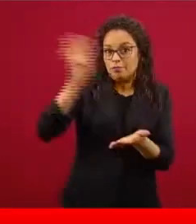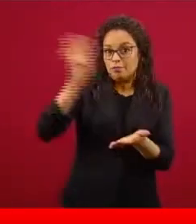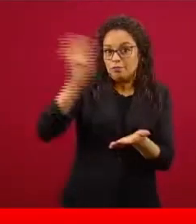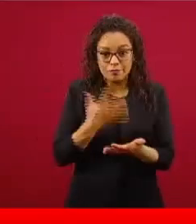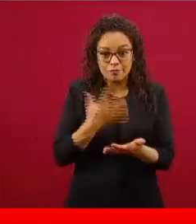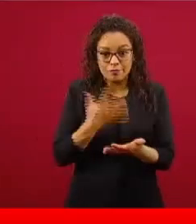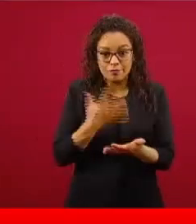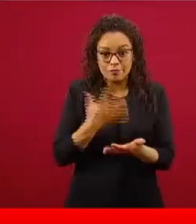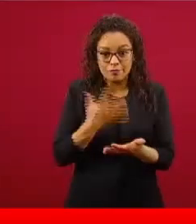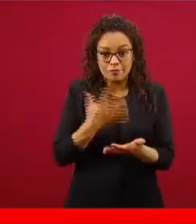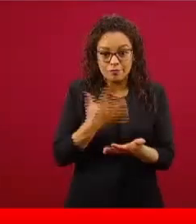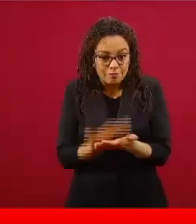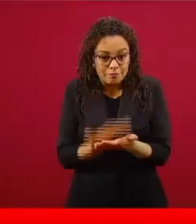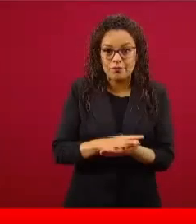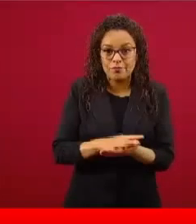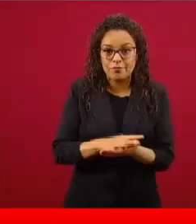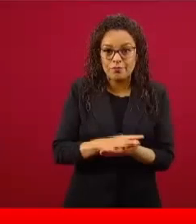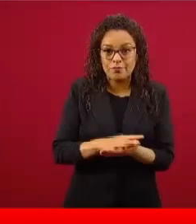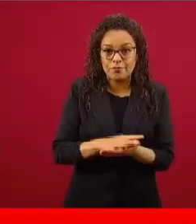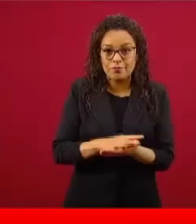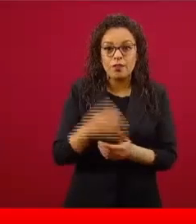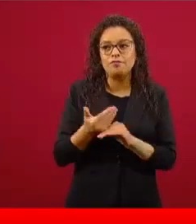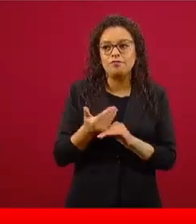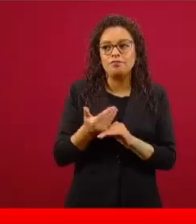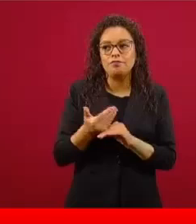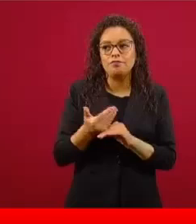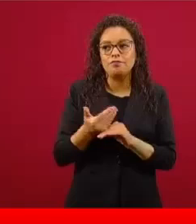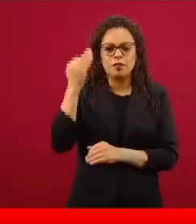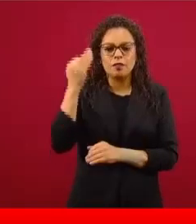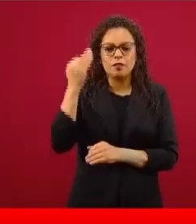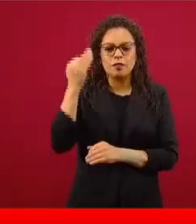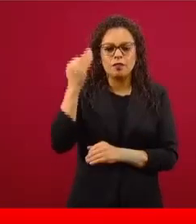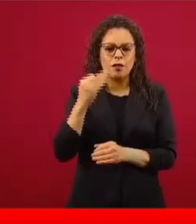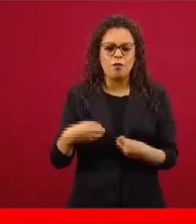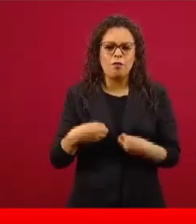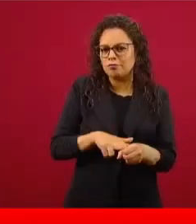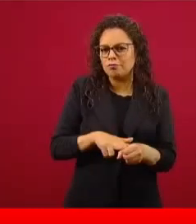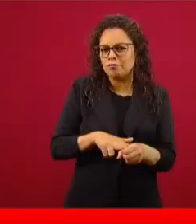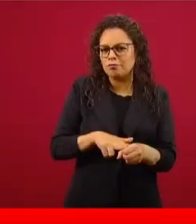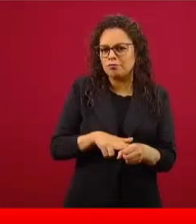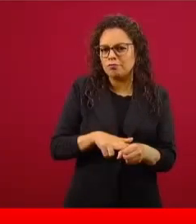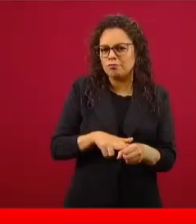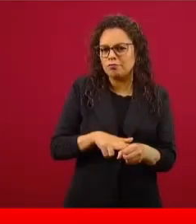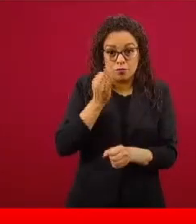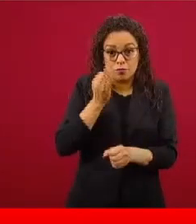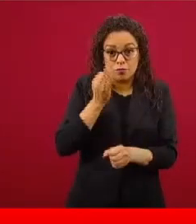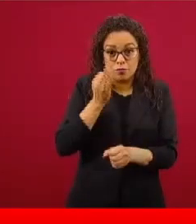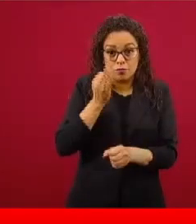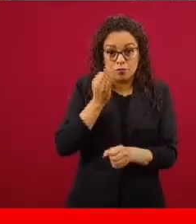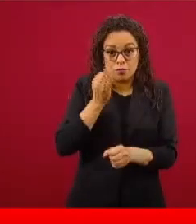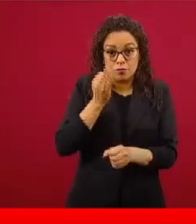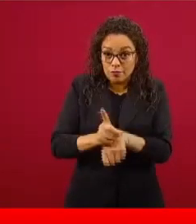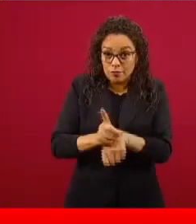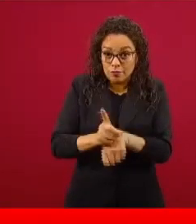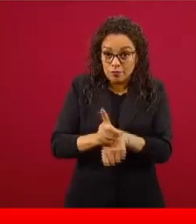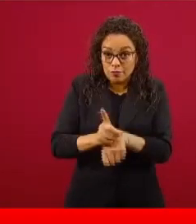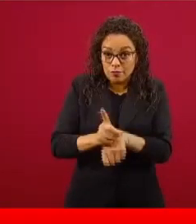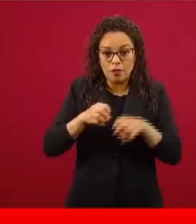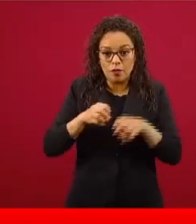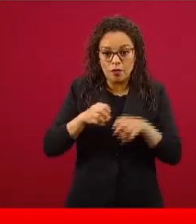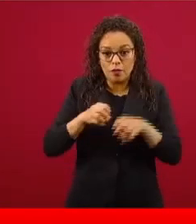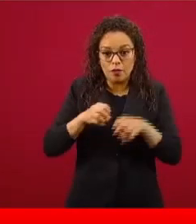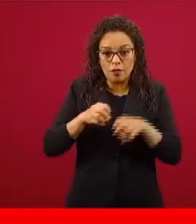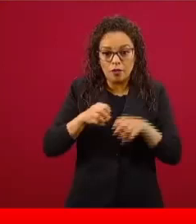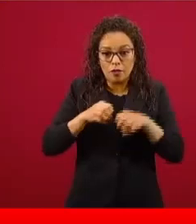mayor que en tiempos normales y eso obviamente todos lo estamos viviendo todos los días. Porque lo que,